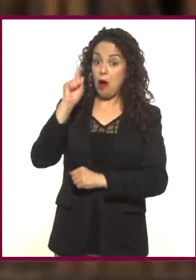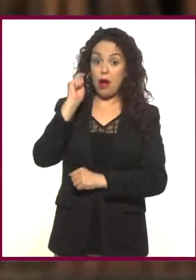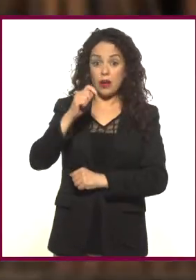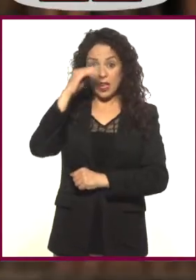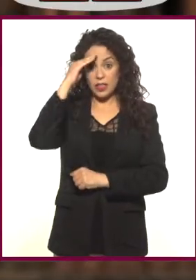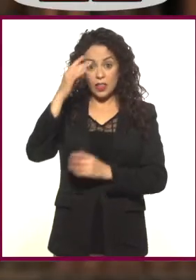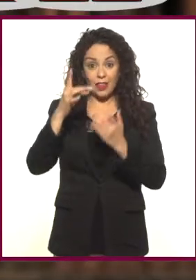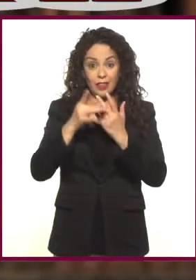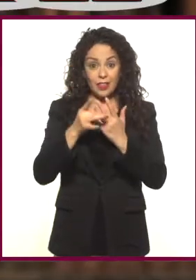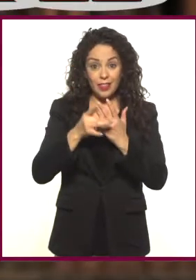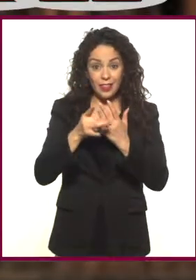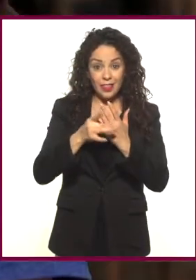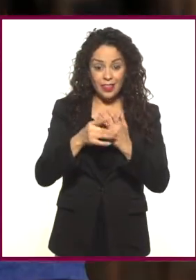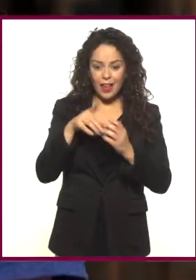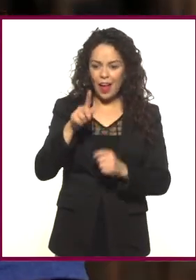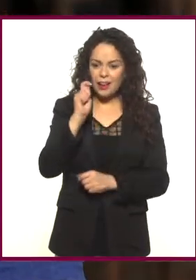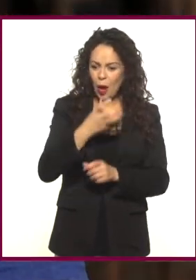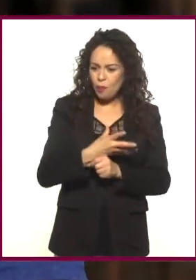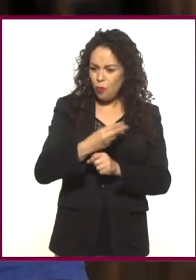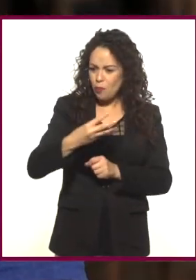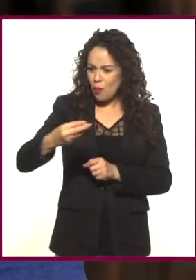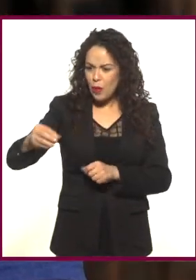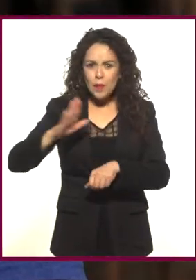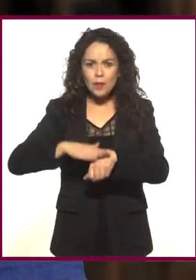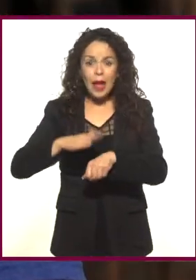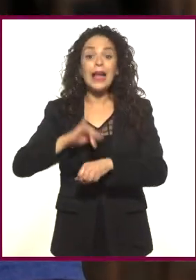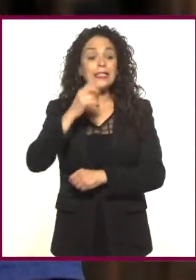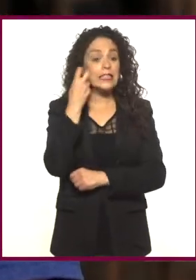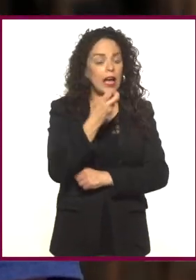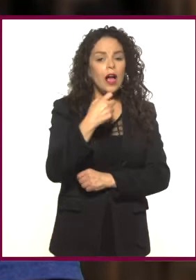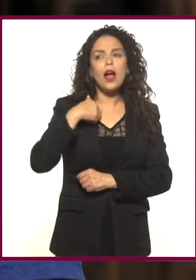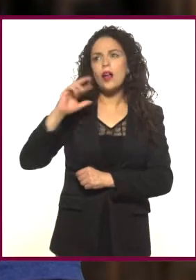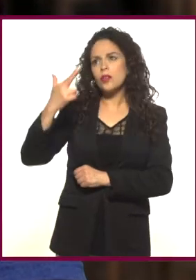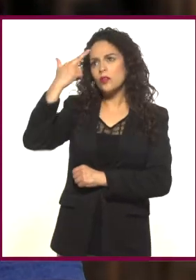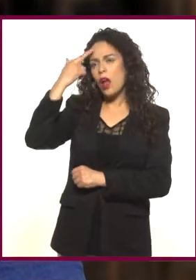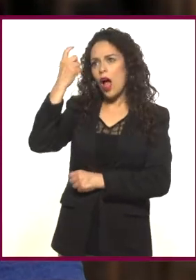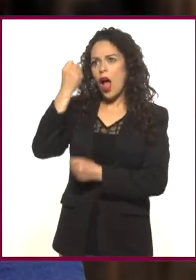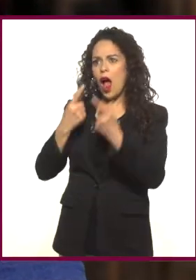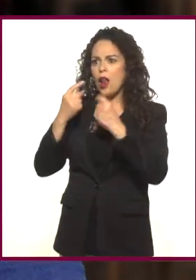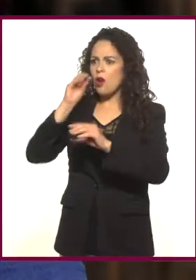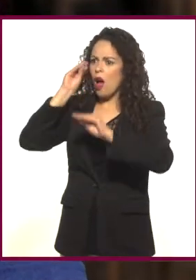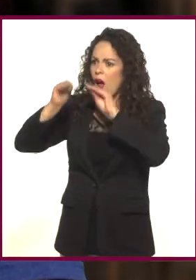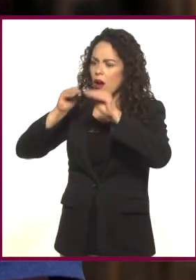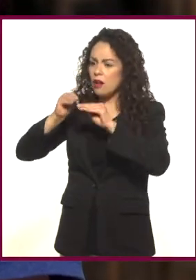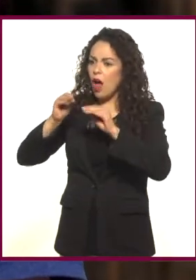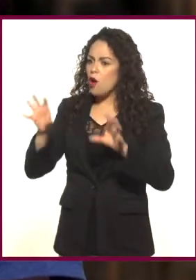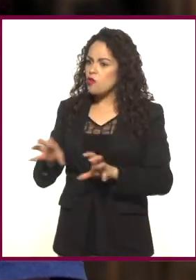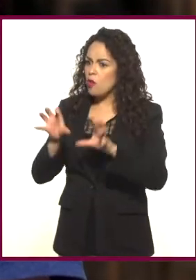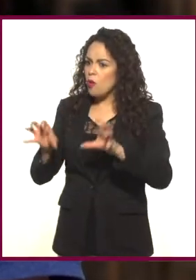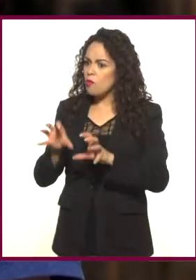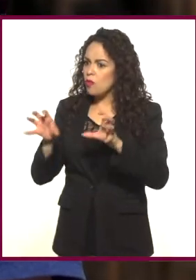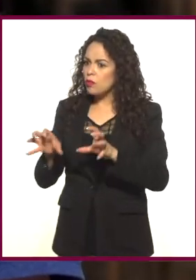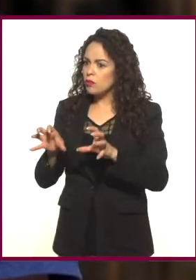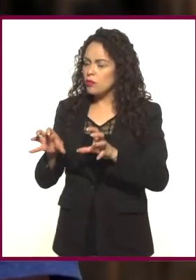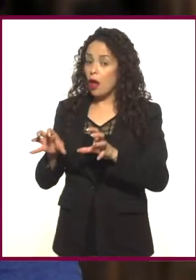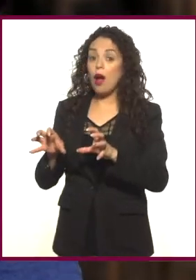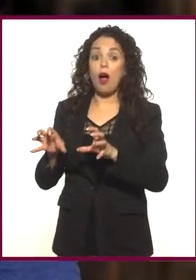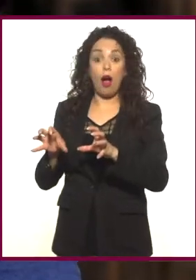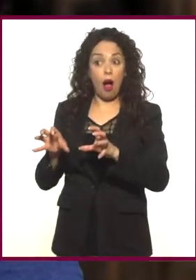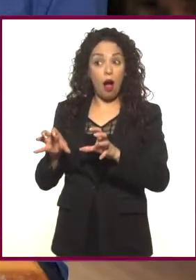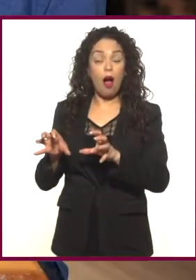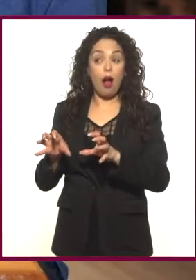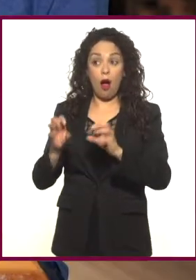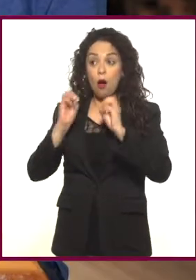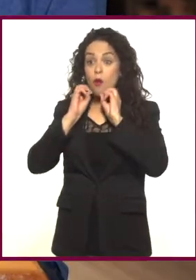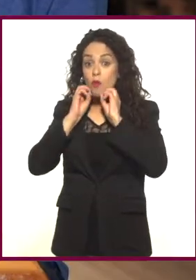que clonaron a los orcos y demás? Exacto. Y me acordé de algunos efectos especiales que no se hicieron en computadora y que te dejan con cara